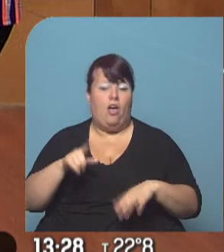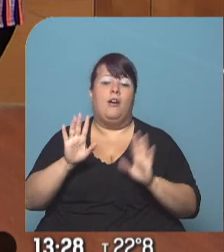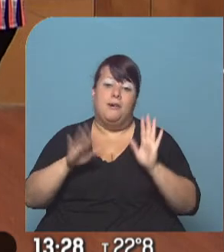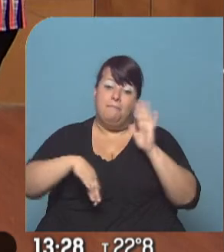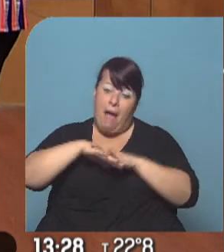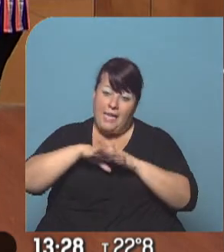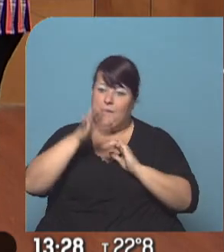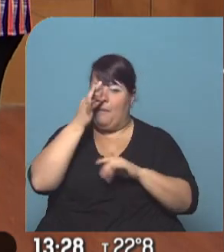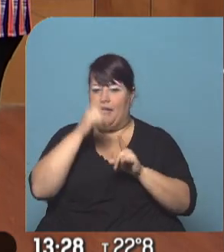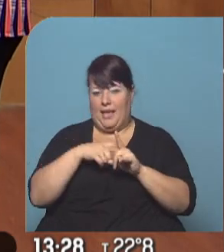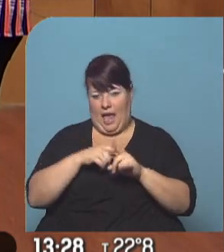con máximas de 20 grados.